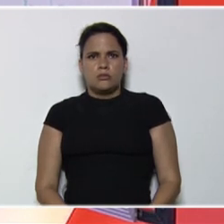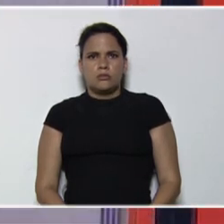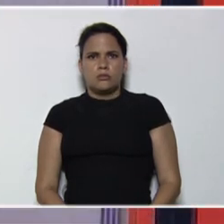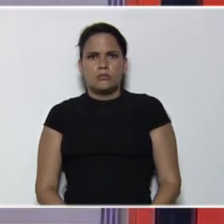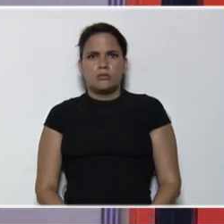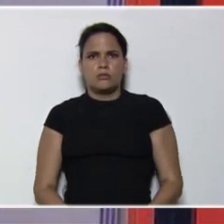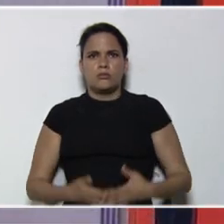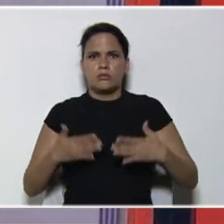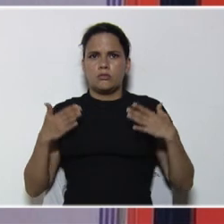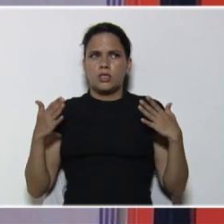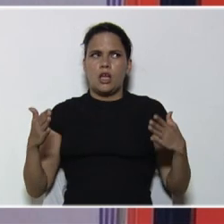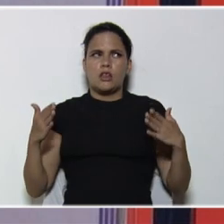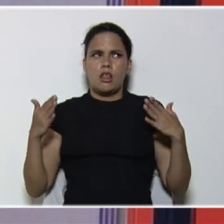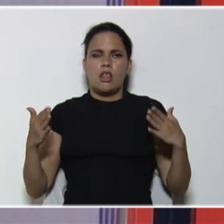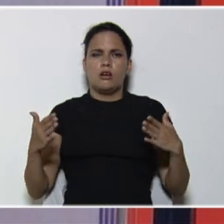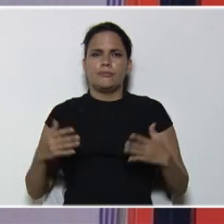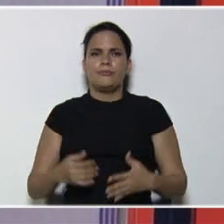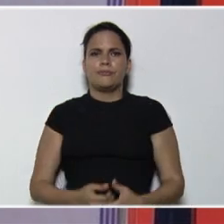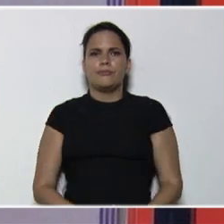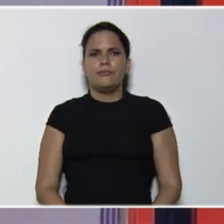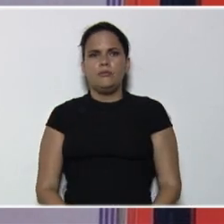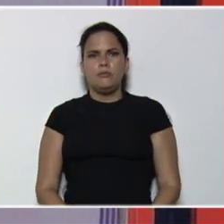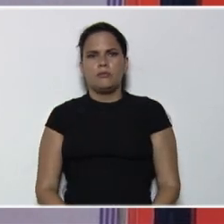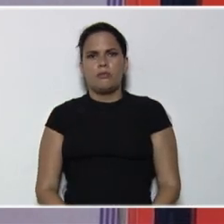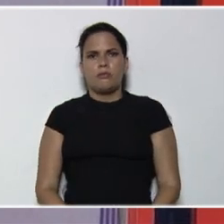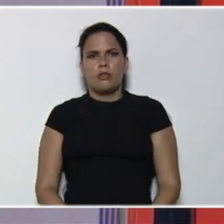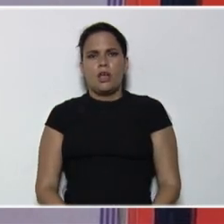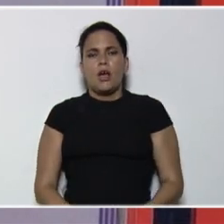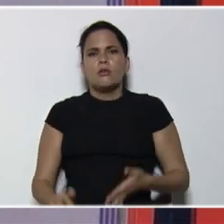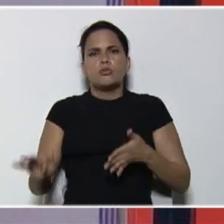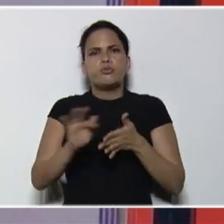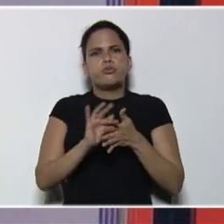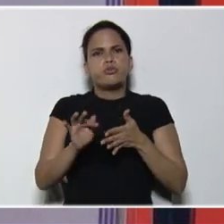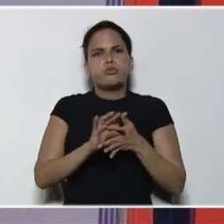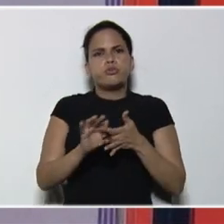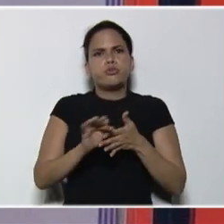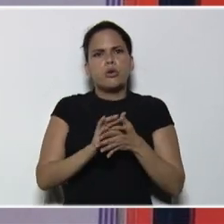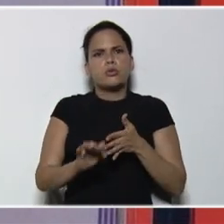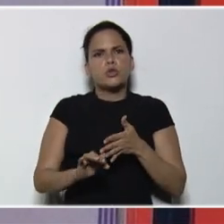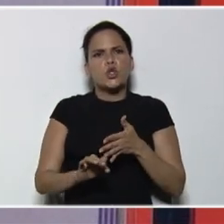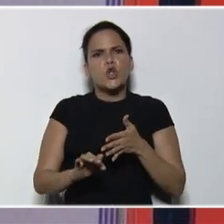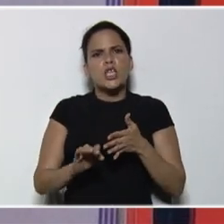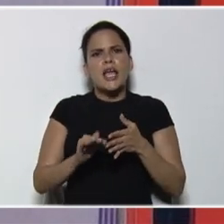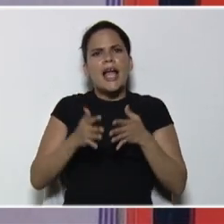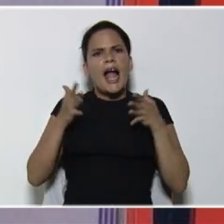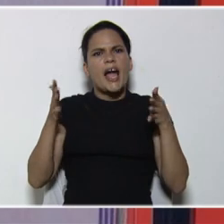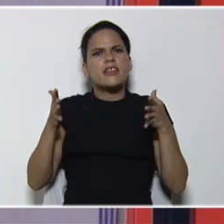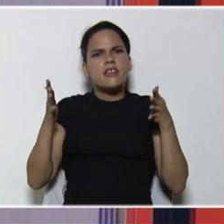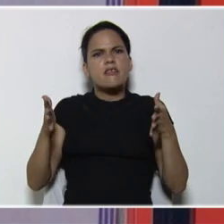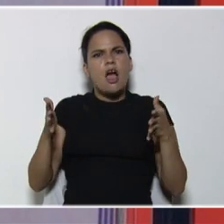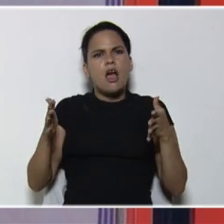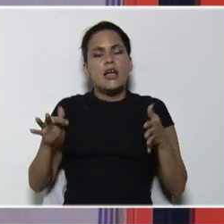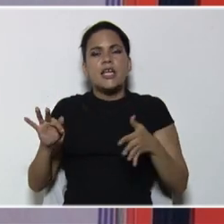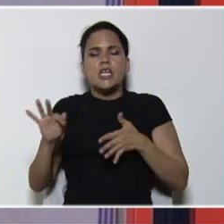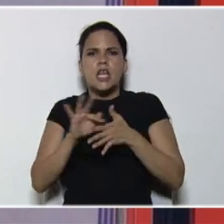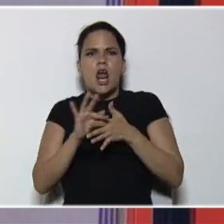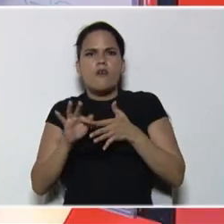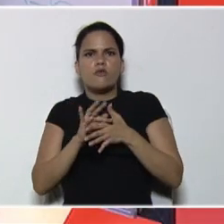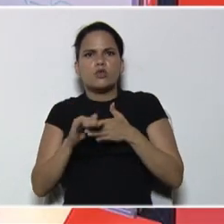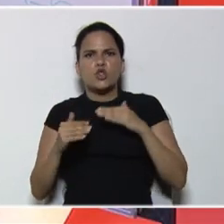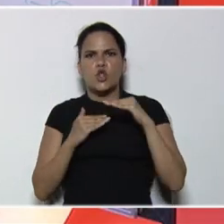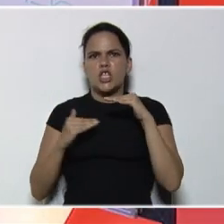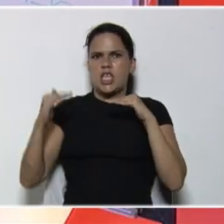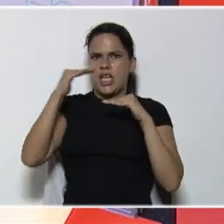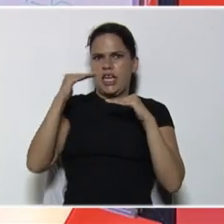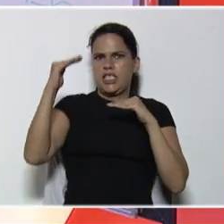cantidad, cantidad, la función logarítmica, para hablar de cantidades, y la función exponencial, para